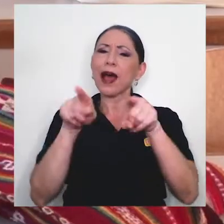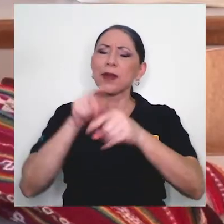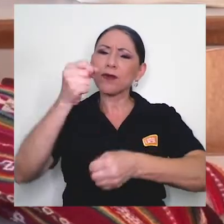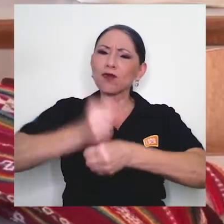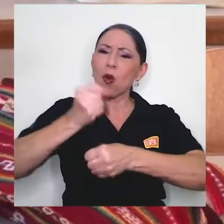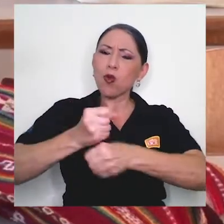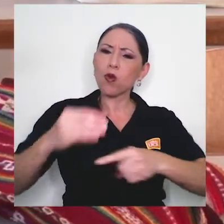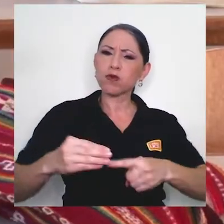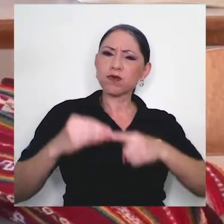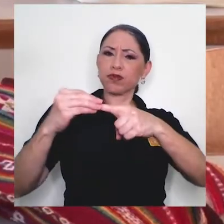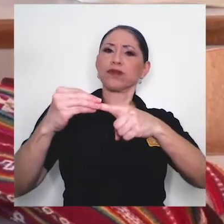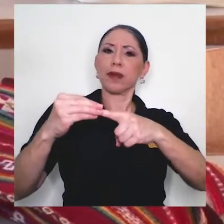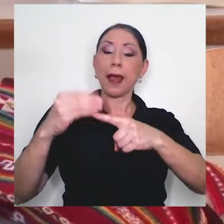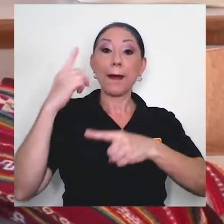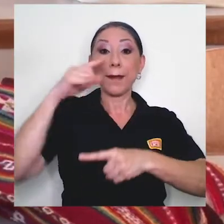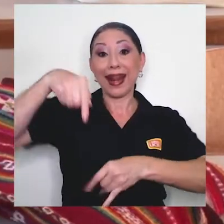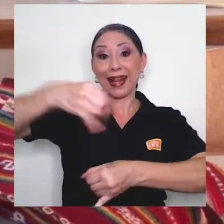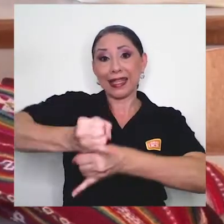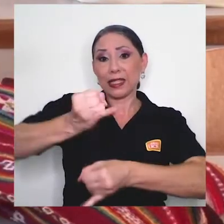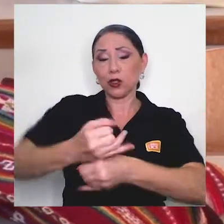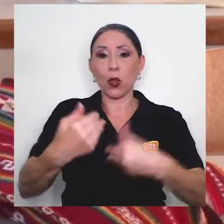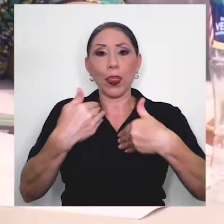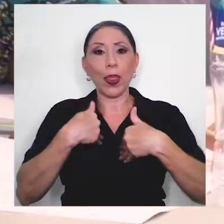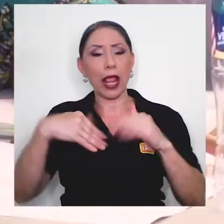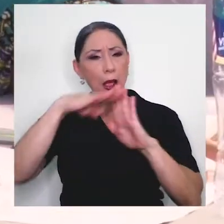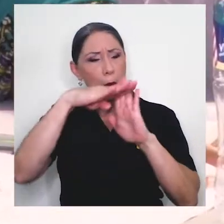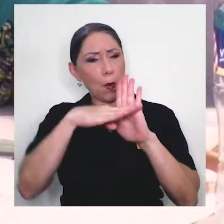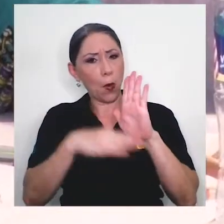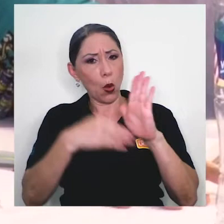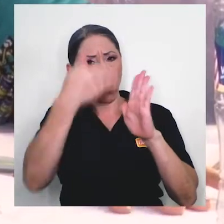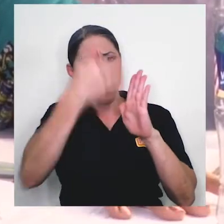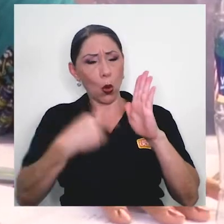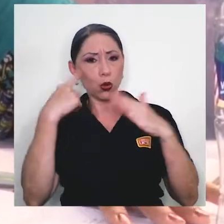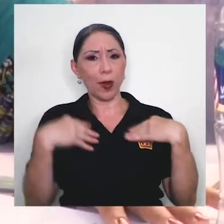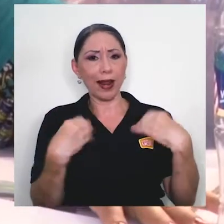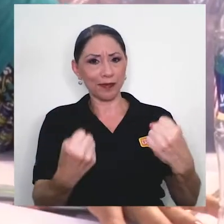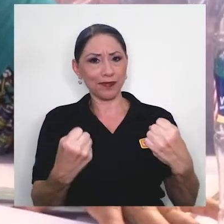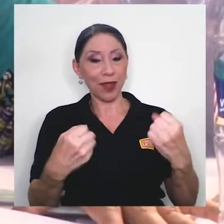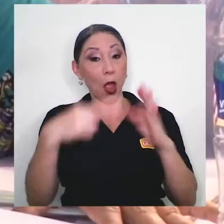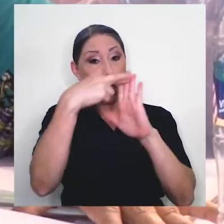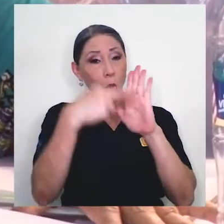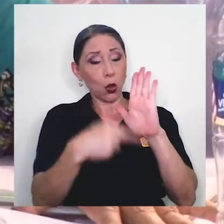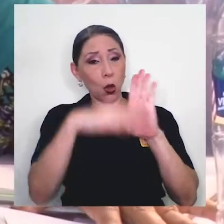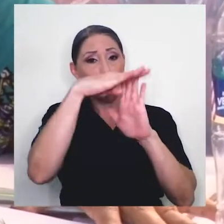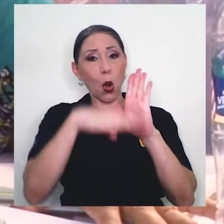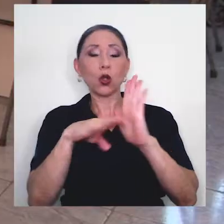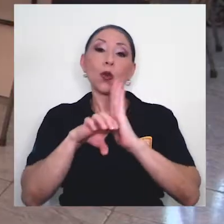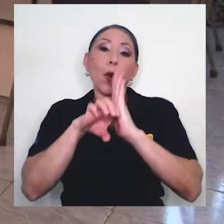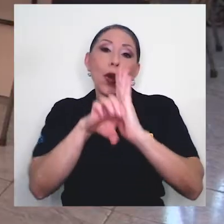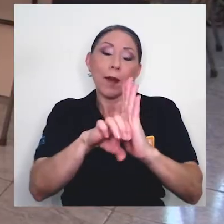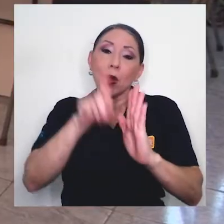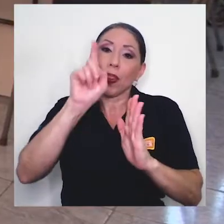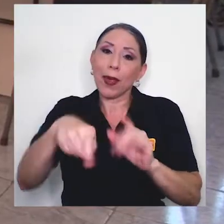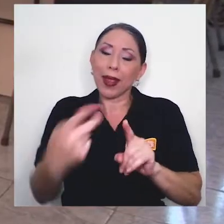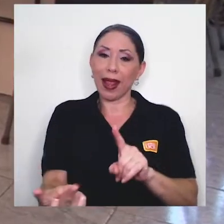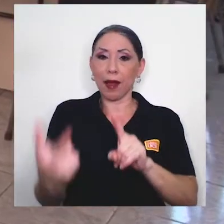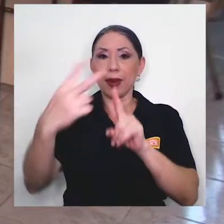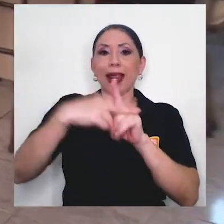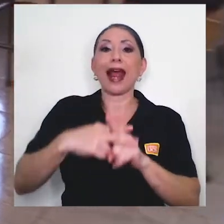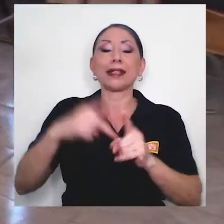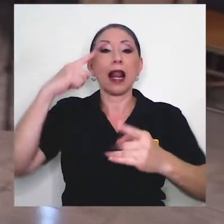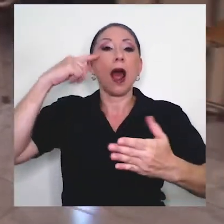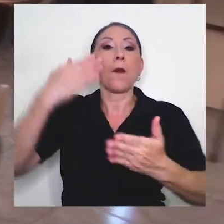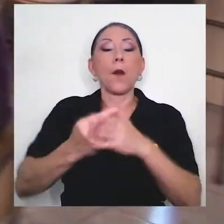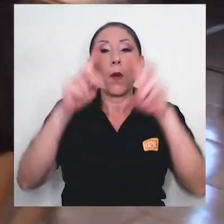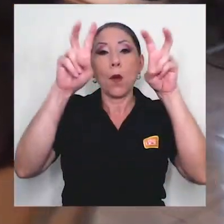una función primordial para que la institución cuente con protocolos sanitarios, protocolos que, por ejemplo, tendrán que aplicarse